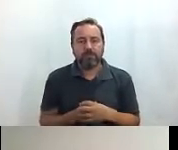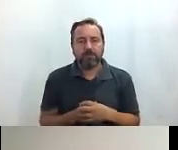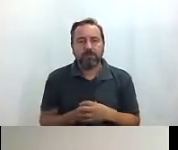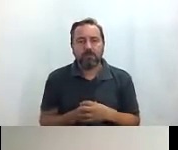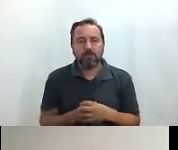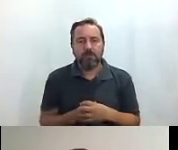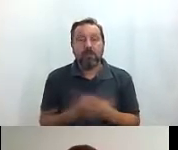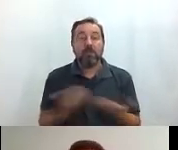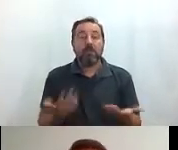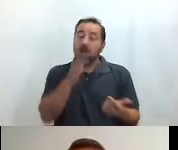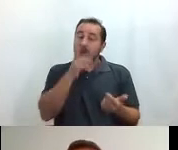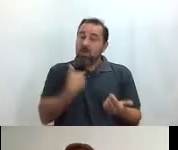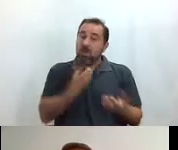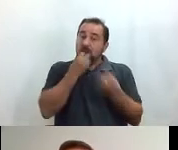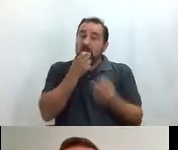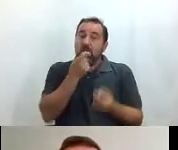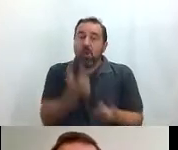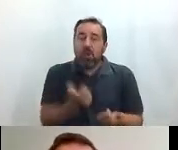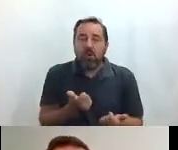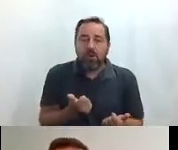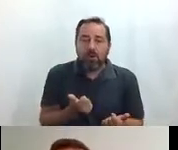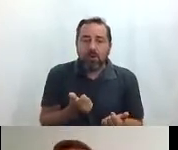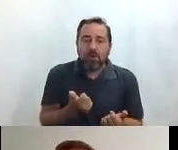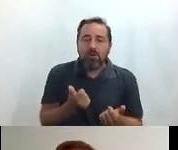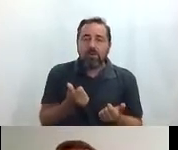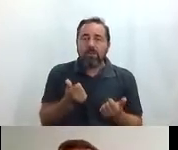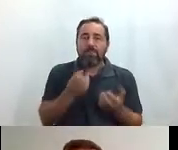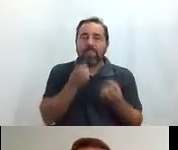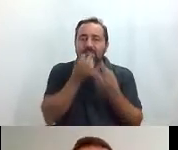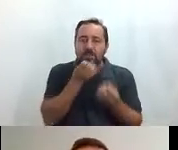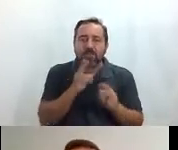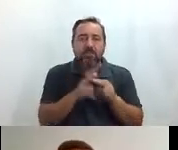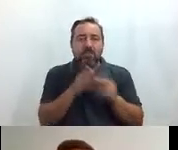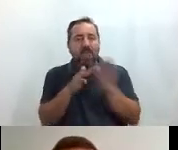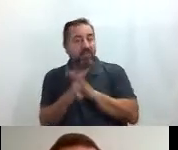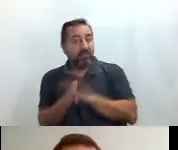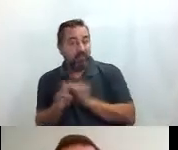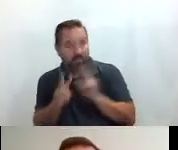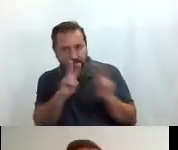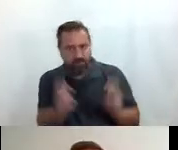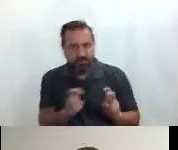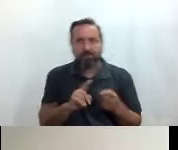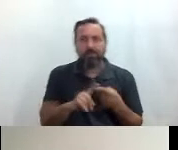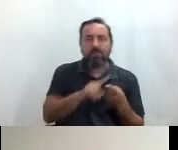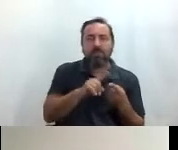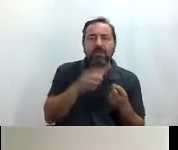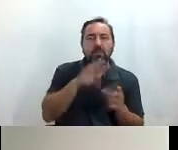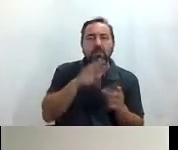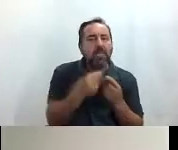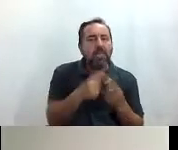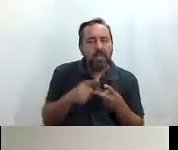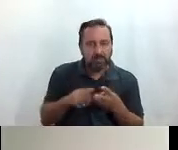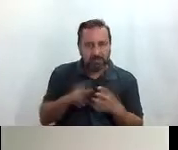y ahora os voy a contar un poquito pues ya en concreto de información en accesibilidad los materiales